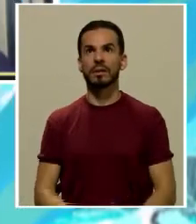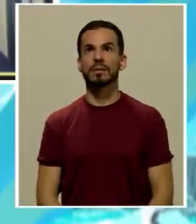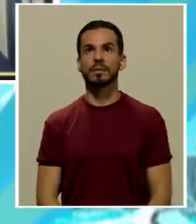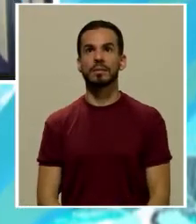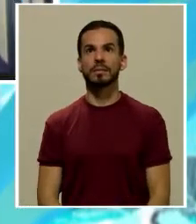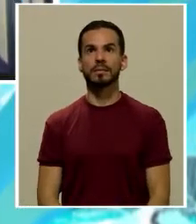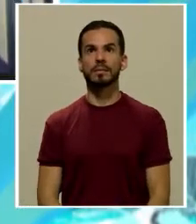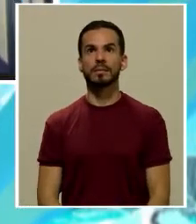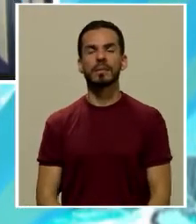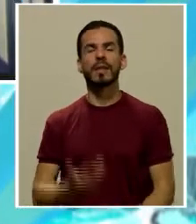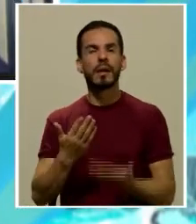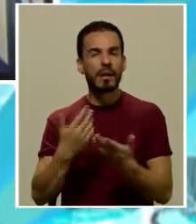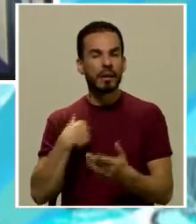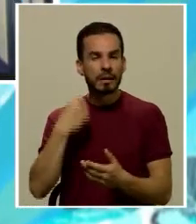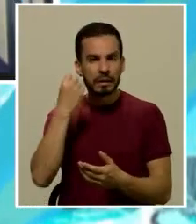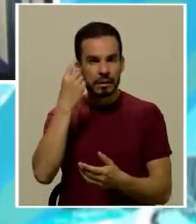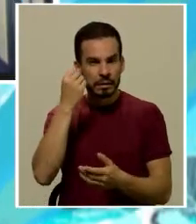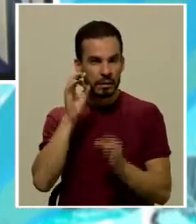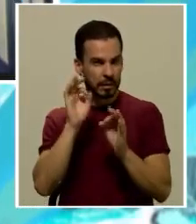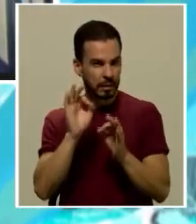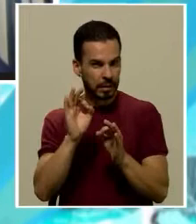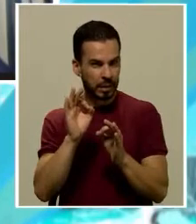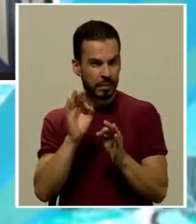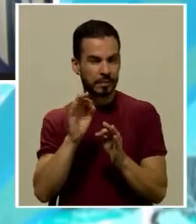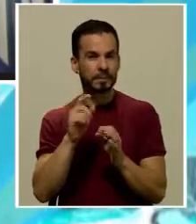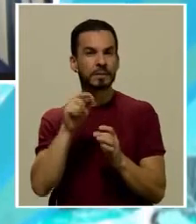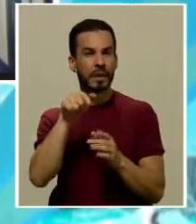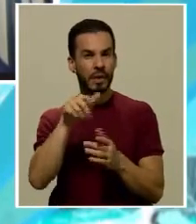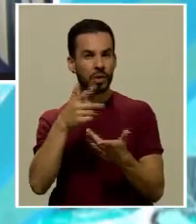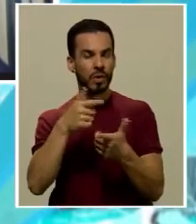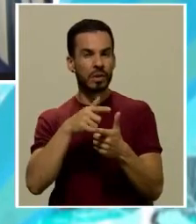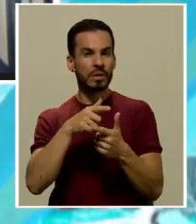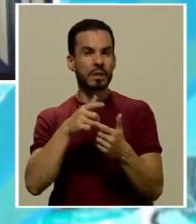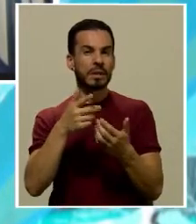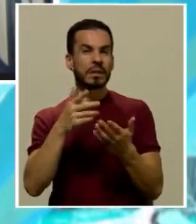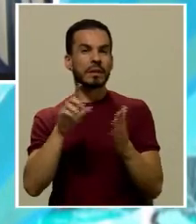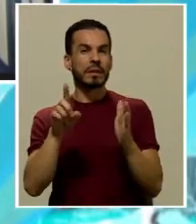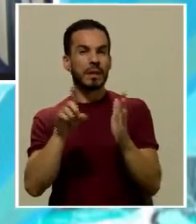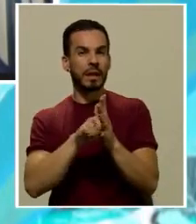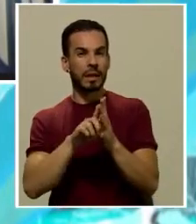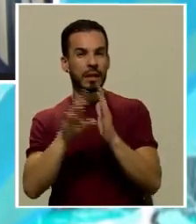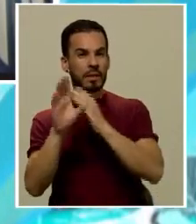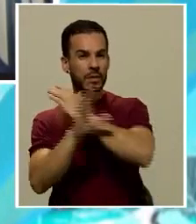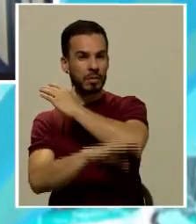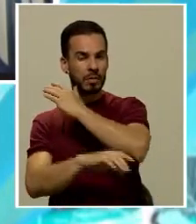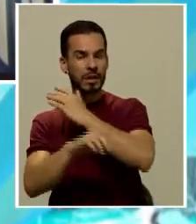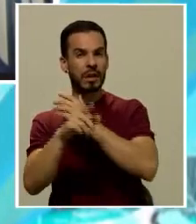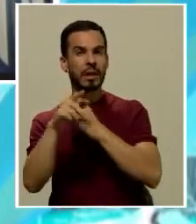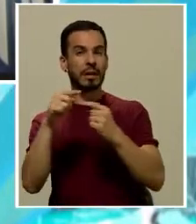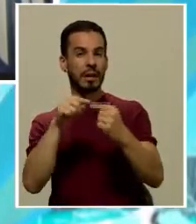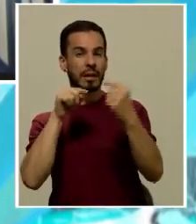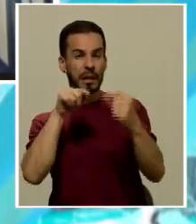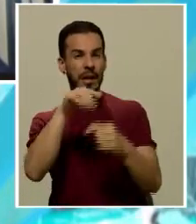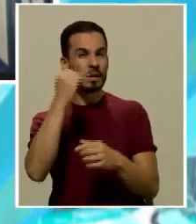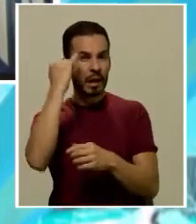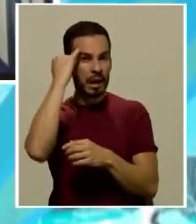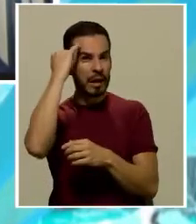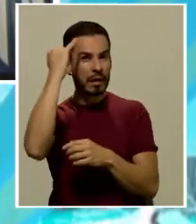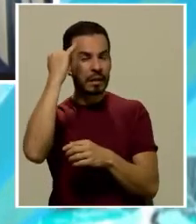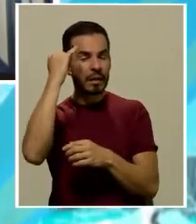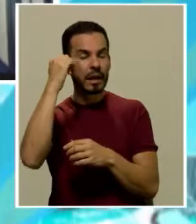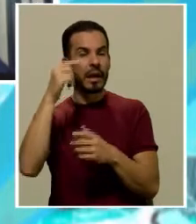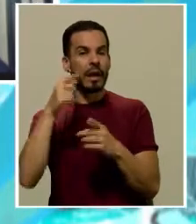Don Javier, a ver si le entiendo bien. Es entonces el derecho penal del enemigo, es una idea en la que,